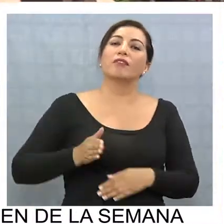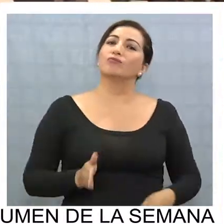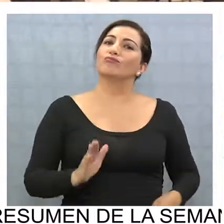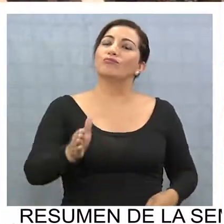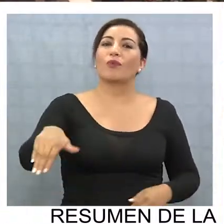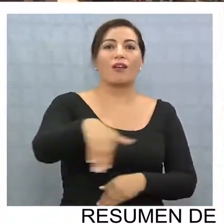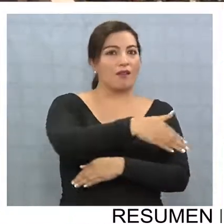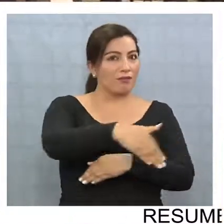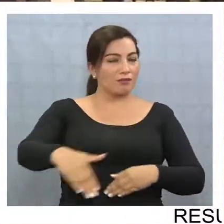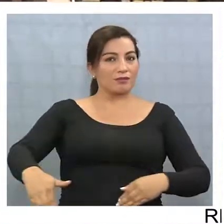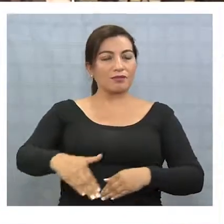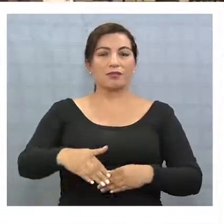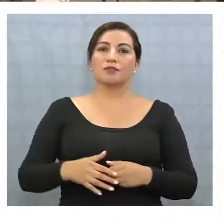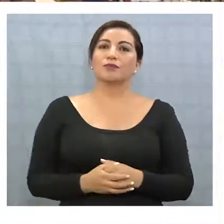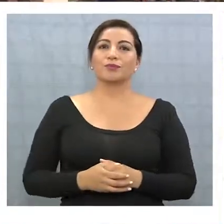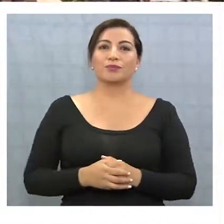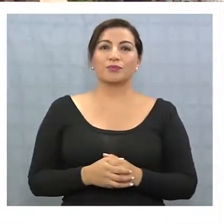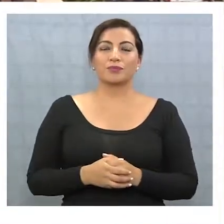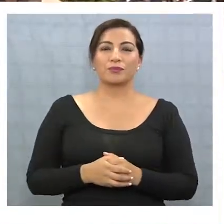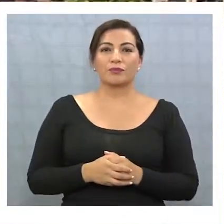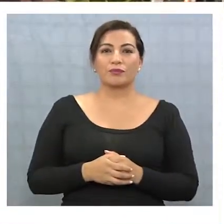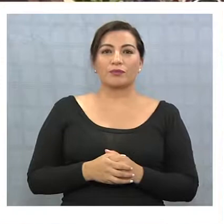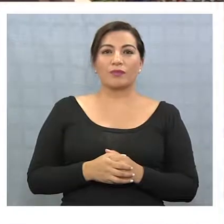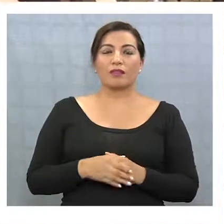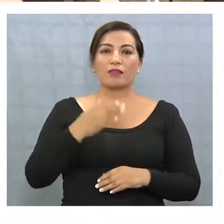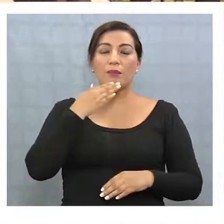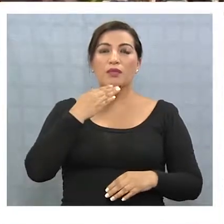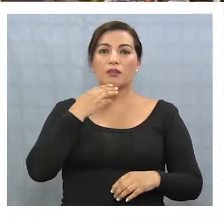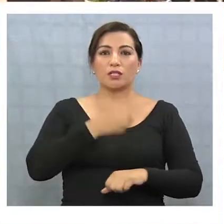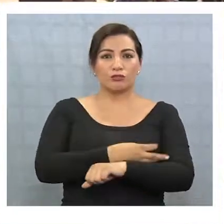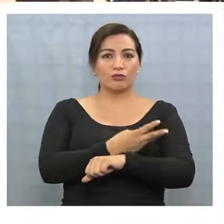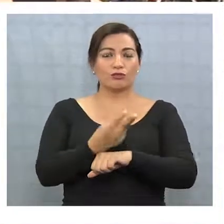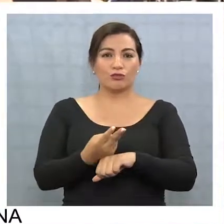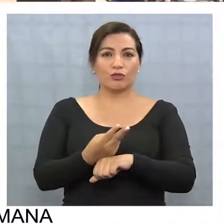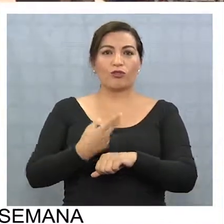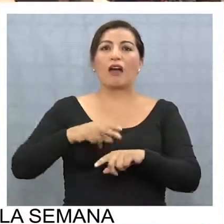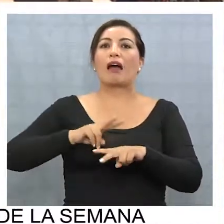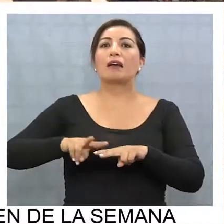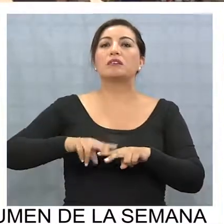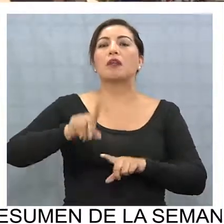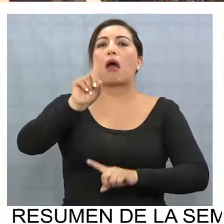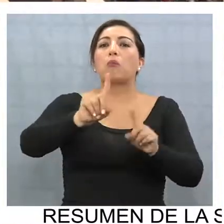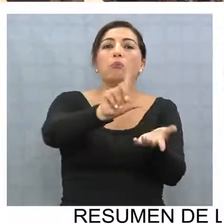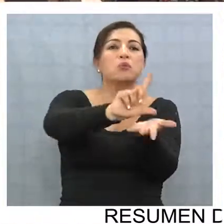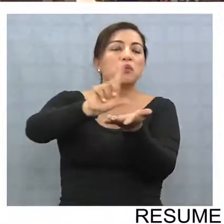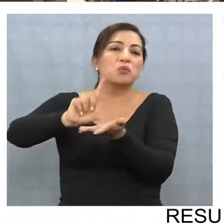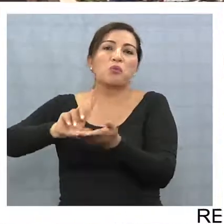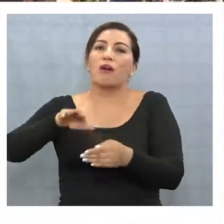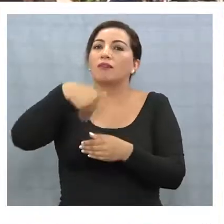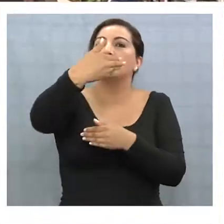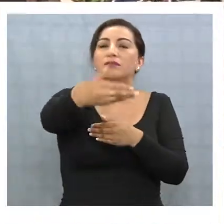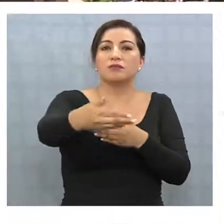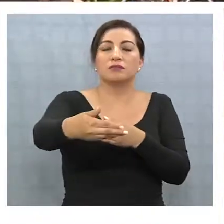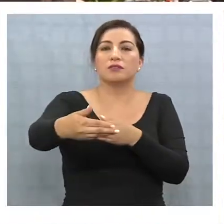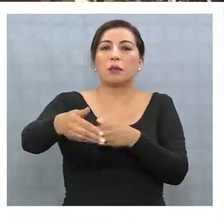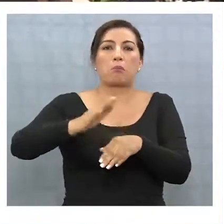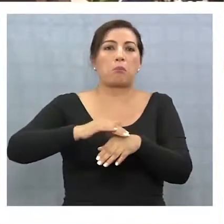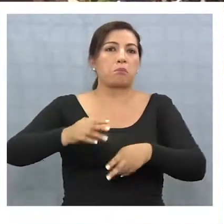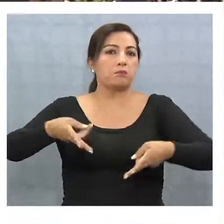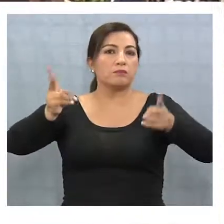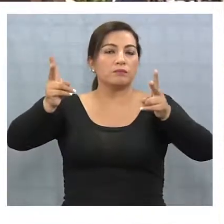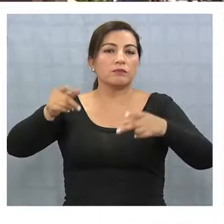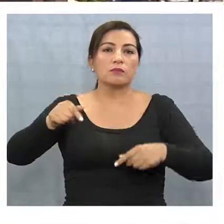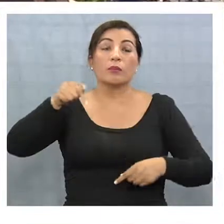se tendrá que seguir haciendo en un espectáculo, en una locación, en un local habilitado para eso,